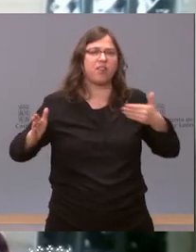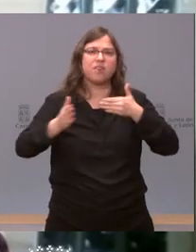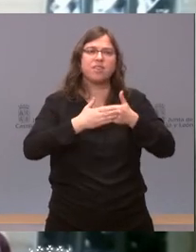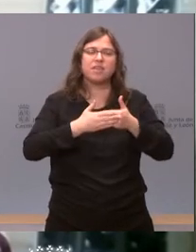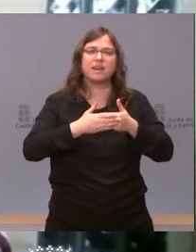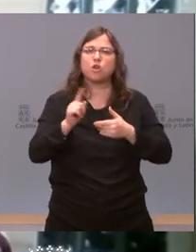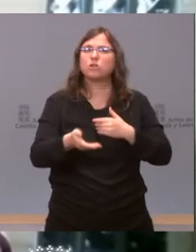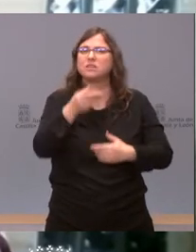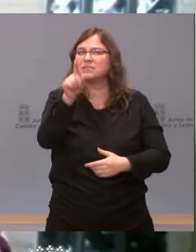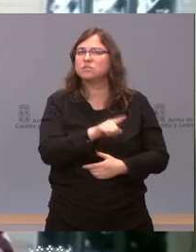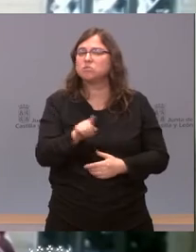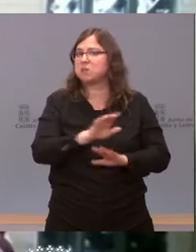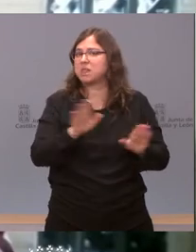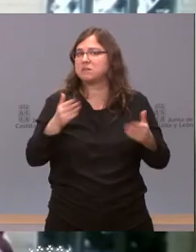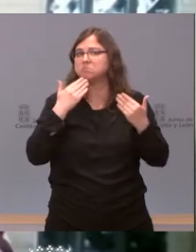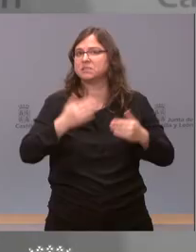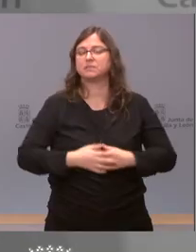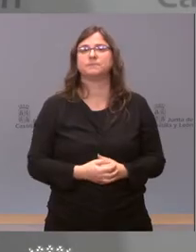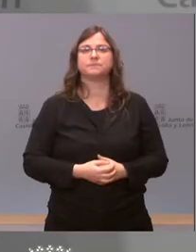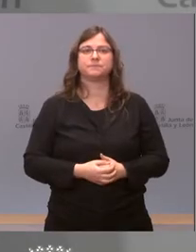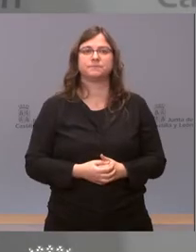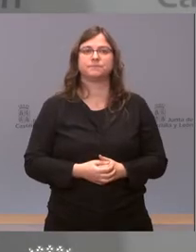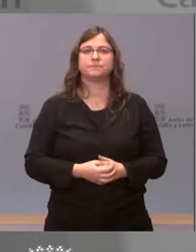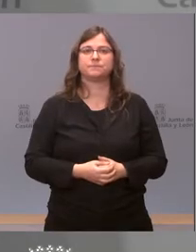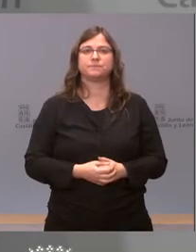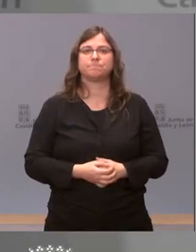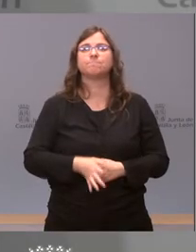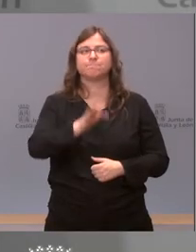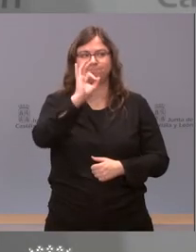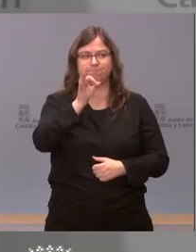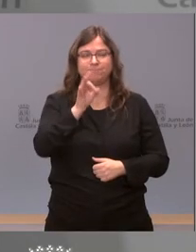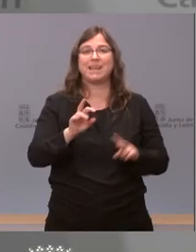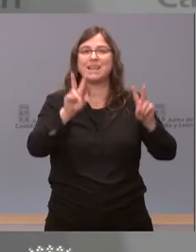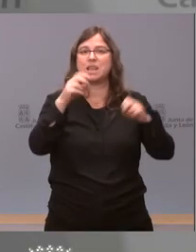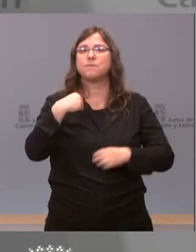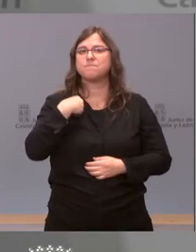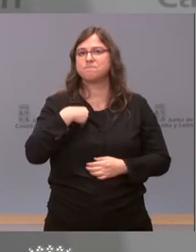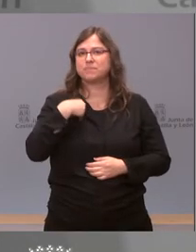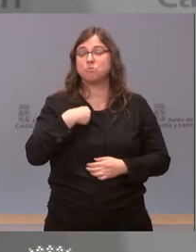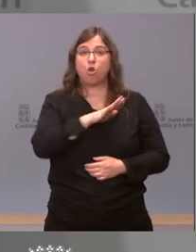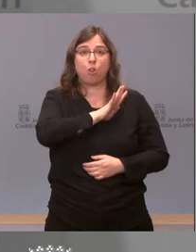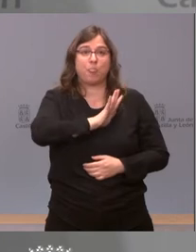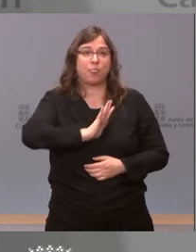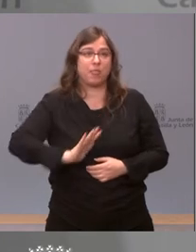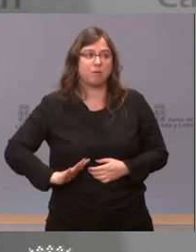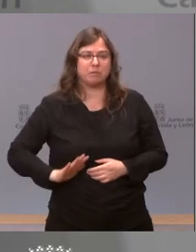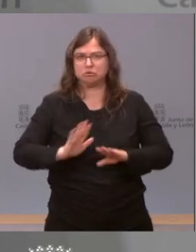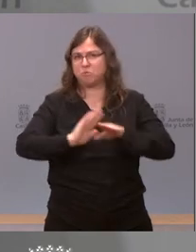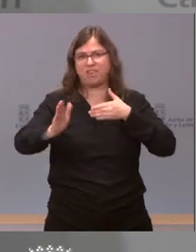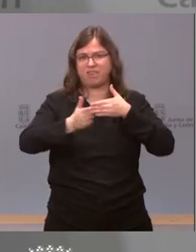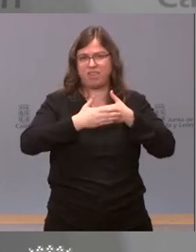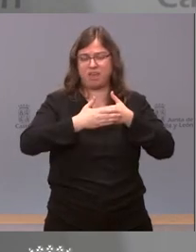que he oído nada más muchas gracias sí con respecto a la última pregunta efectivamente de momento está descartado